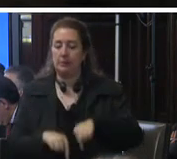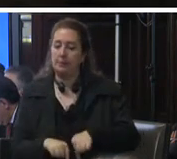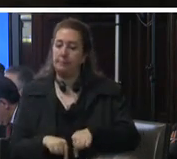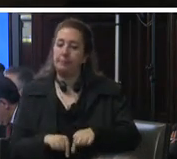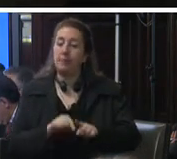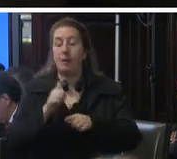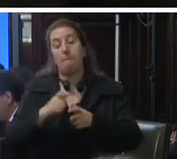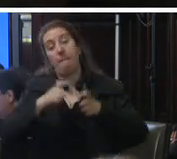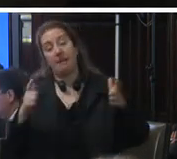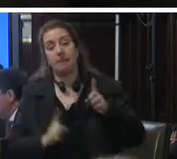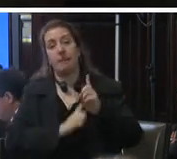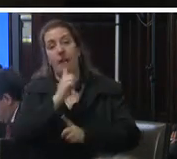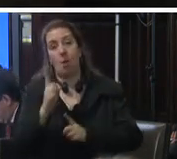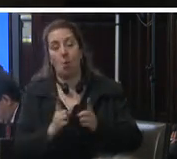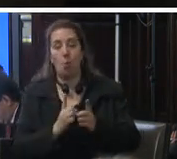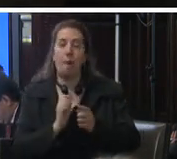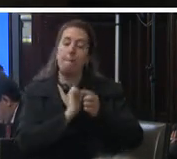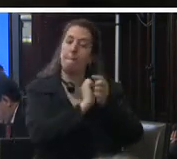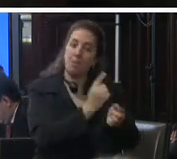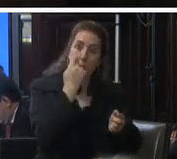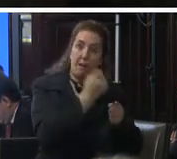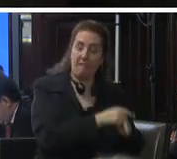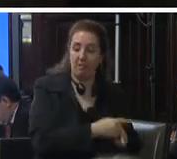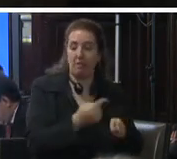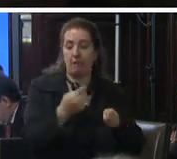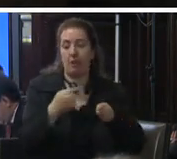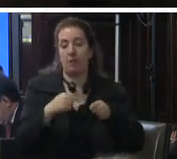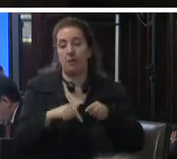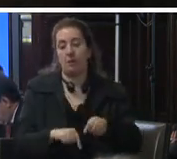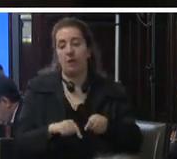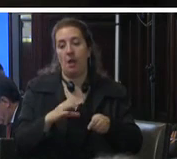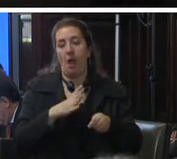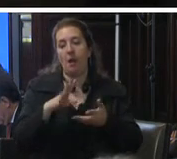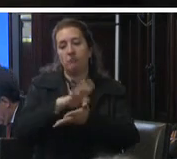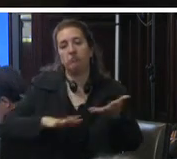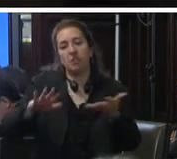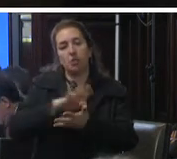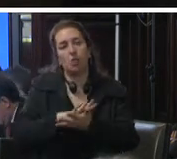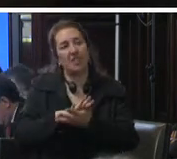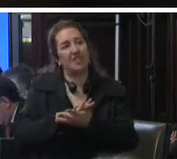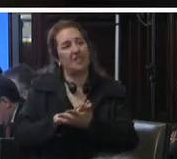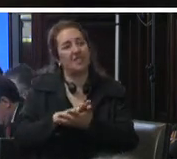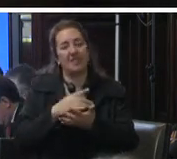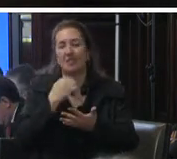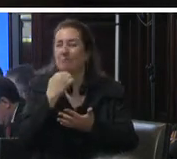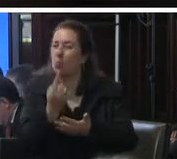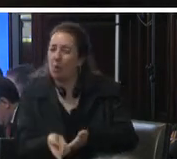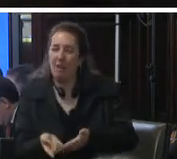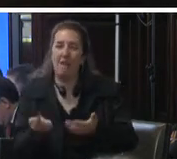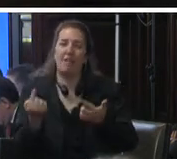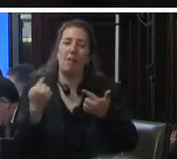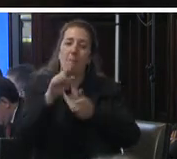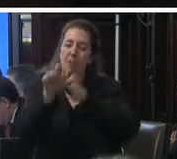algunos estados el abuso de la medida cautelar se hace más evidente en casos de sectores en situación de vulnerabilidad como el de las personas